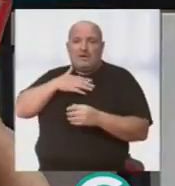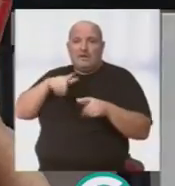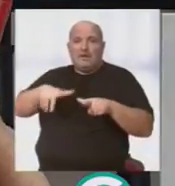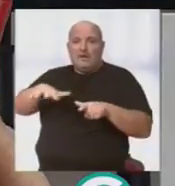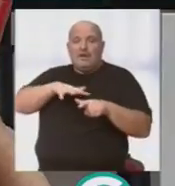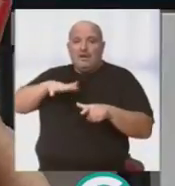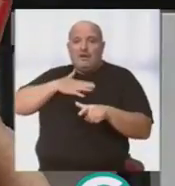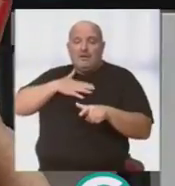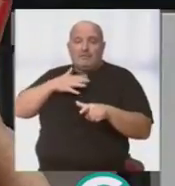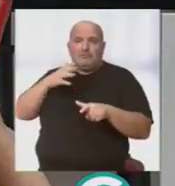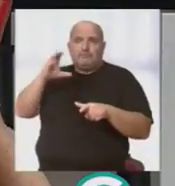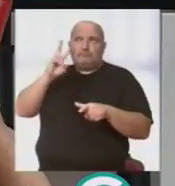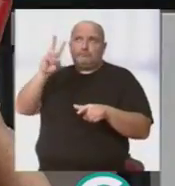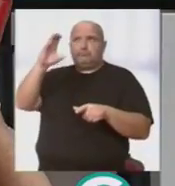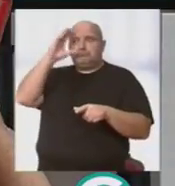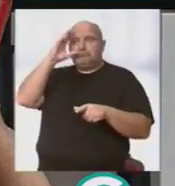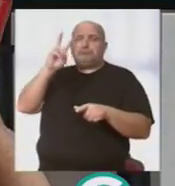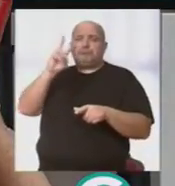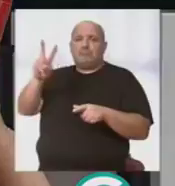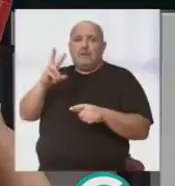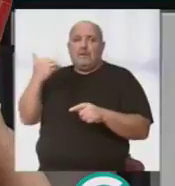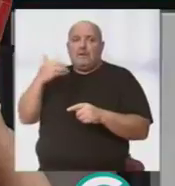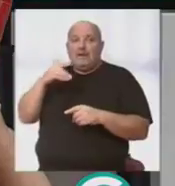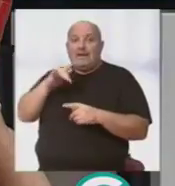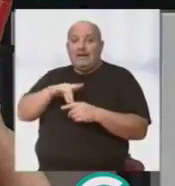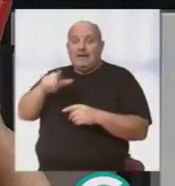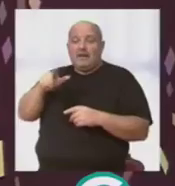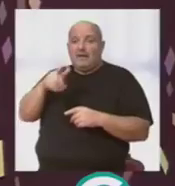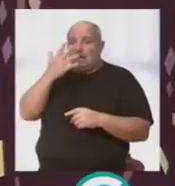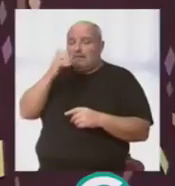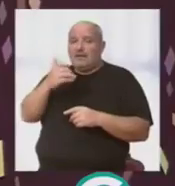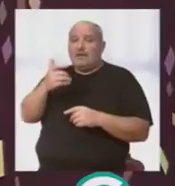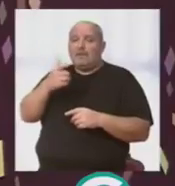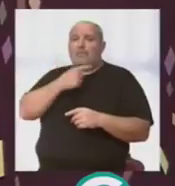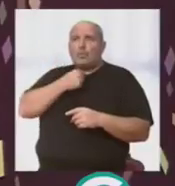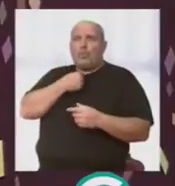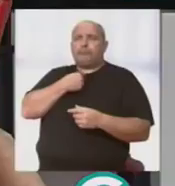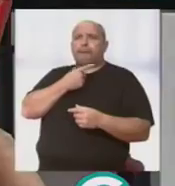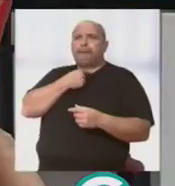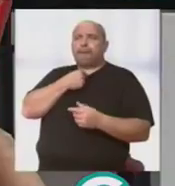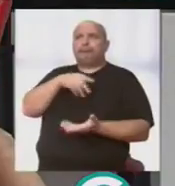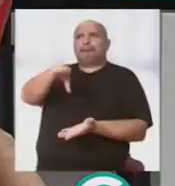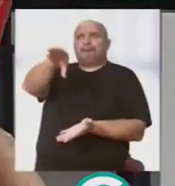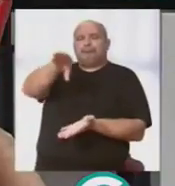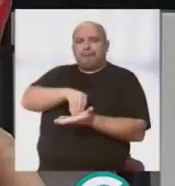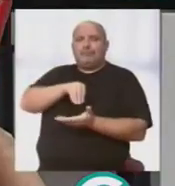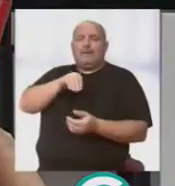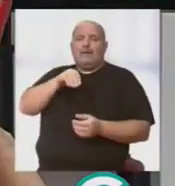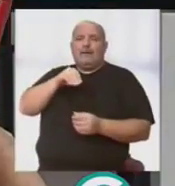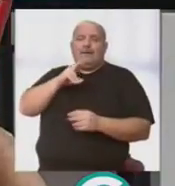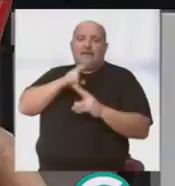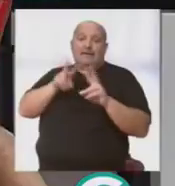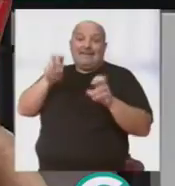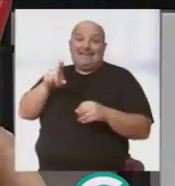Plaza Gaspar del Pino y la verdad es que... cantaron en el carnaval en la calle. Y me encantó porque ellos se titulan En las quinitas de espero